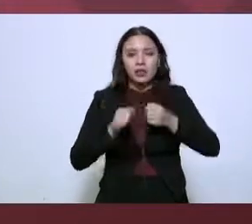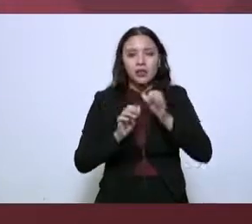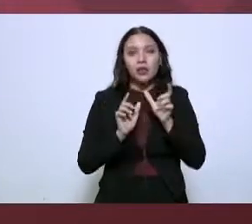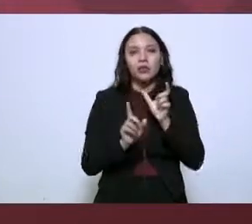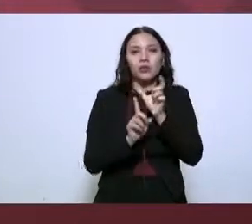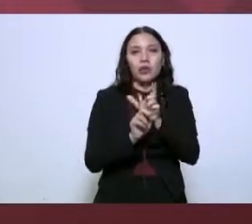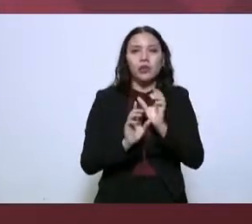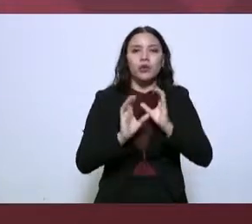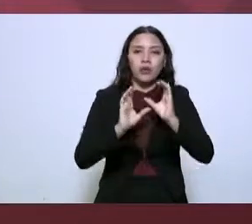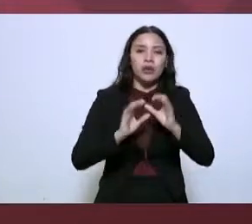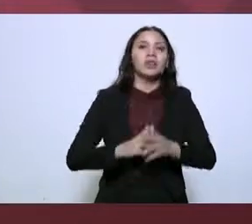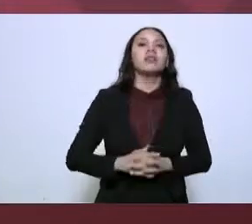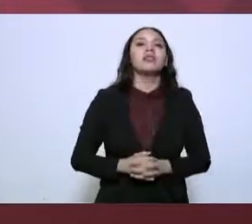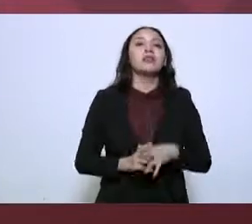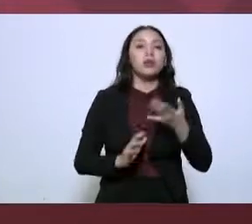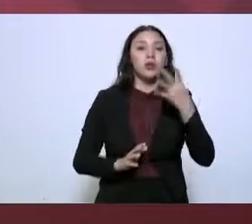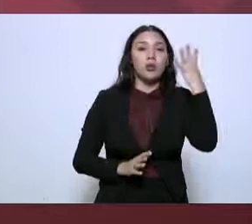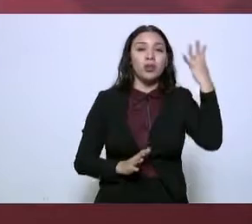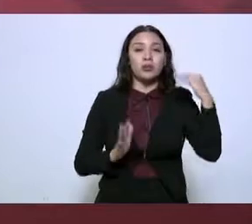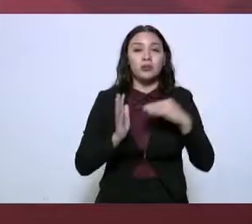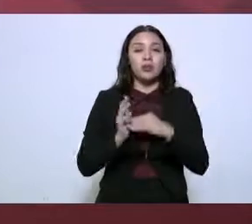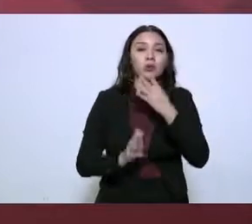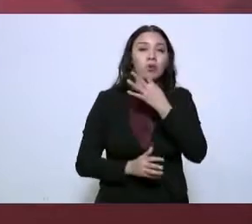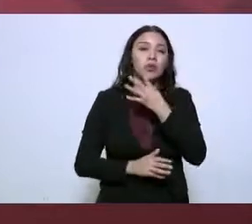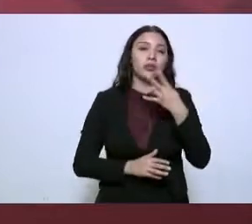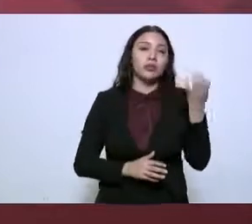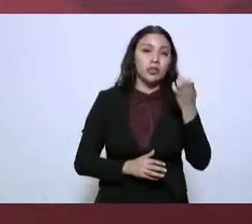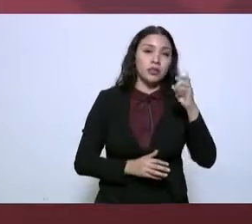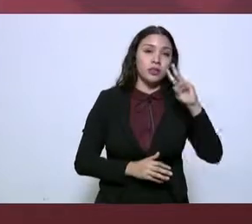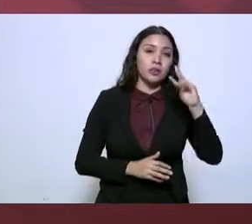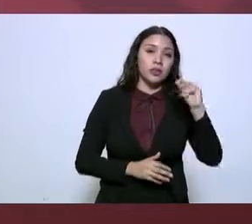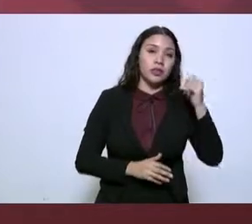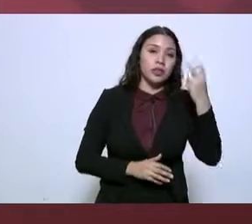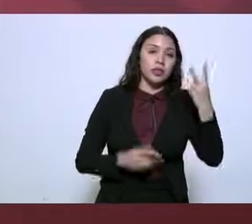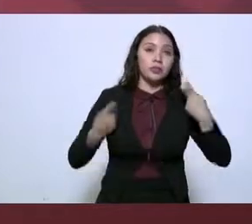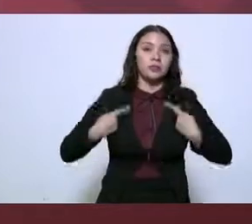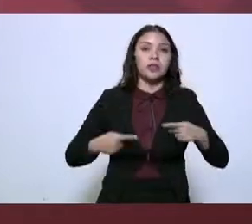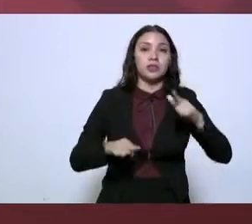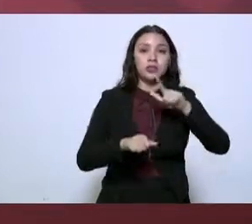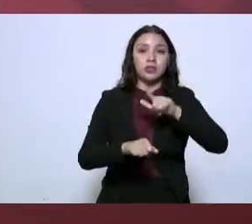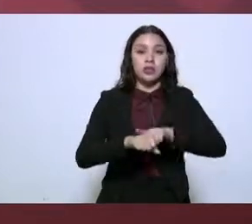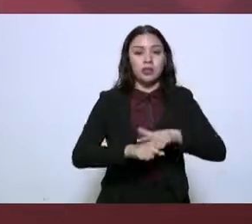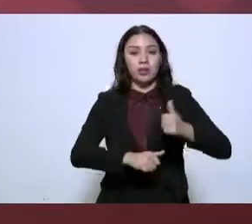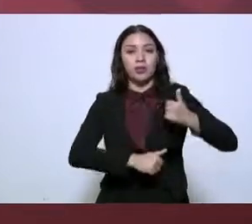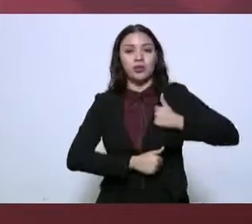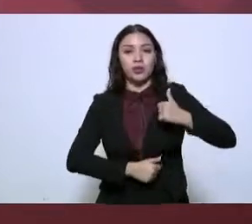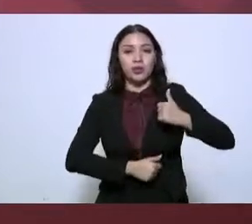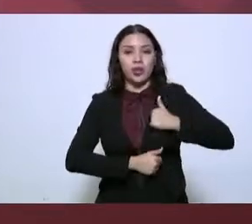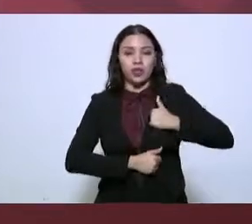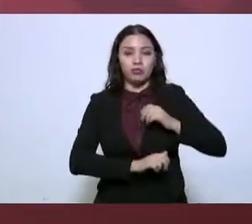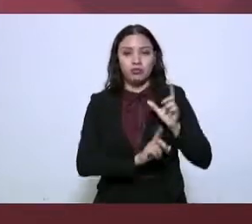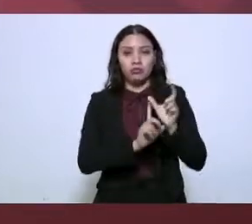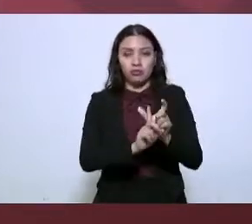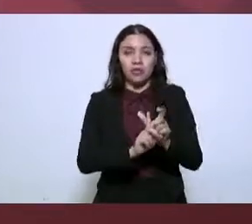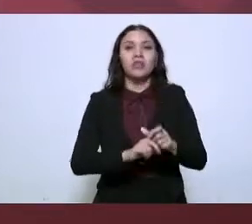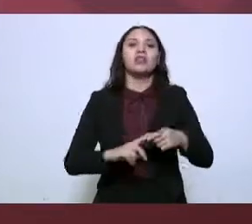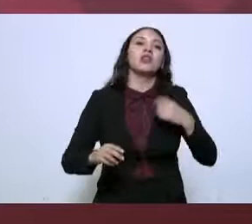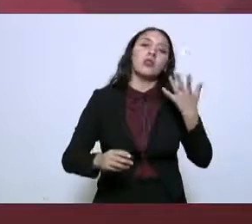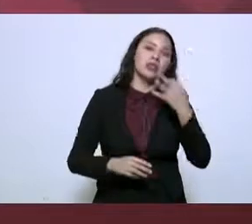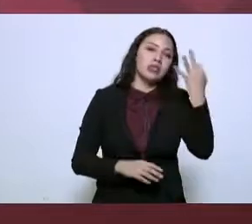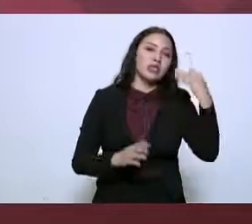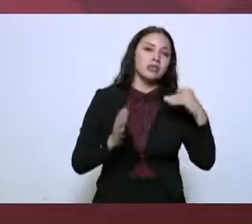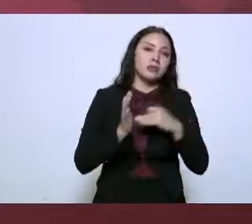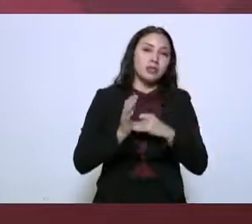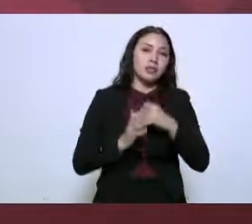de 4 mil 492 elementos del Ejército y Fuerza Aérea, 3